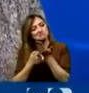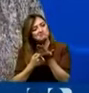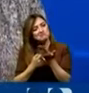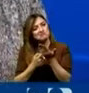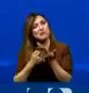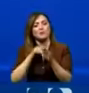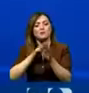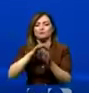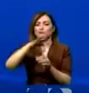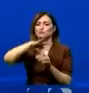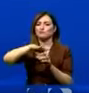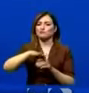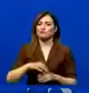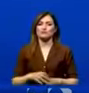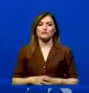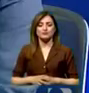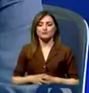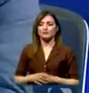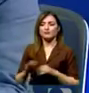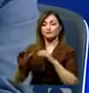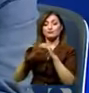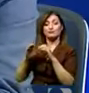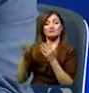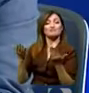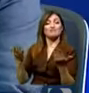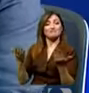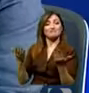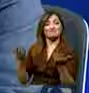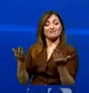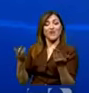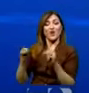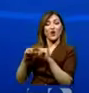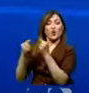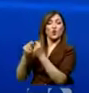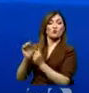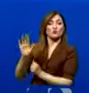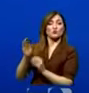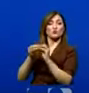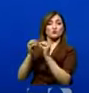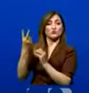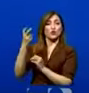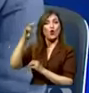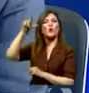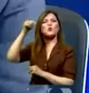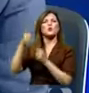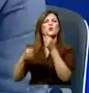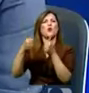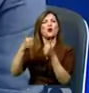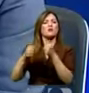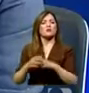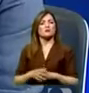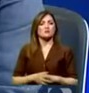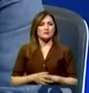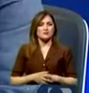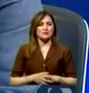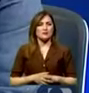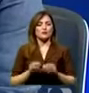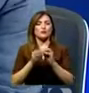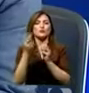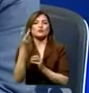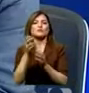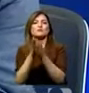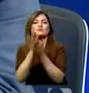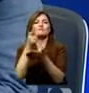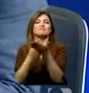de la decisión que ha tomado. ¿Esas conversaciones se produjeron entre ellos o con el gobierno? Con el gobierno. ¿Qué le pidieron, ministra? ¿Qué están pidiéndoles de la izquierda